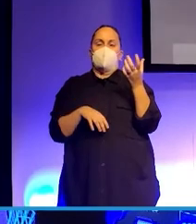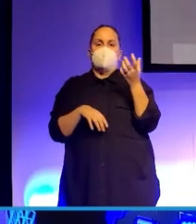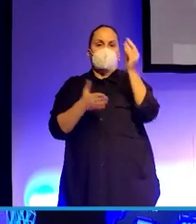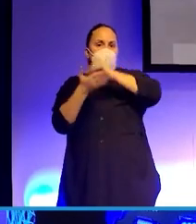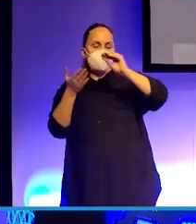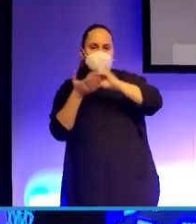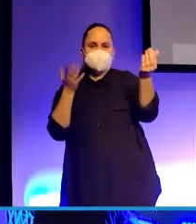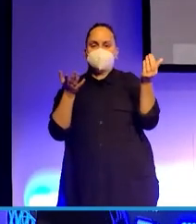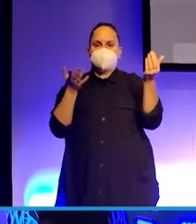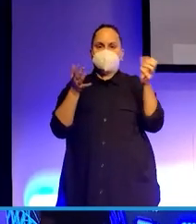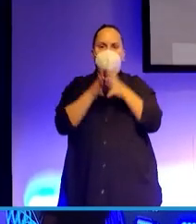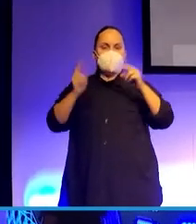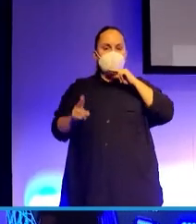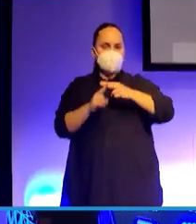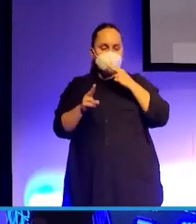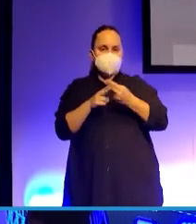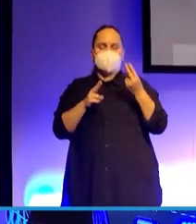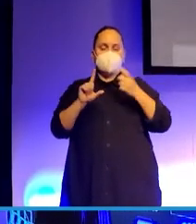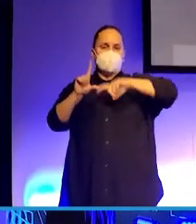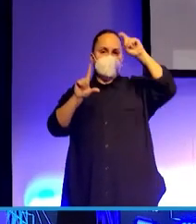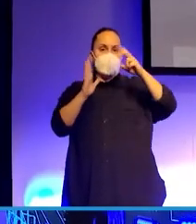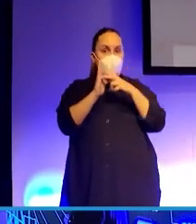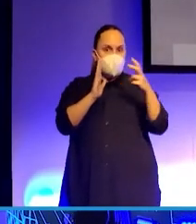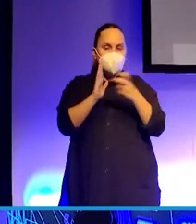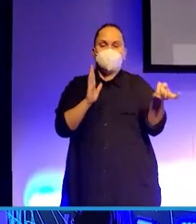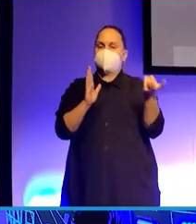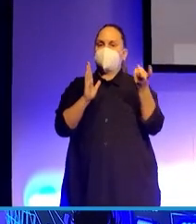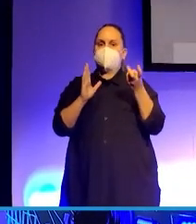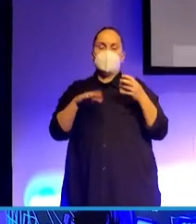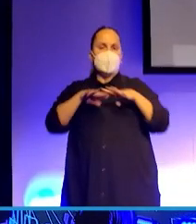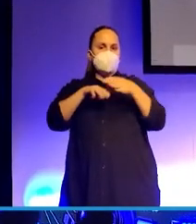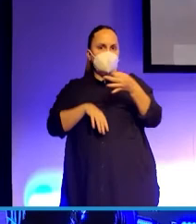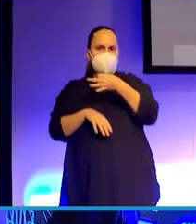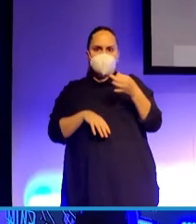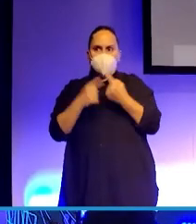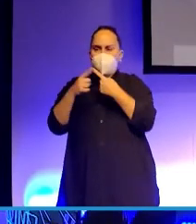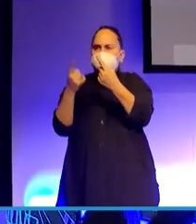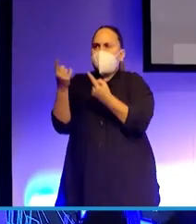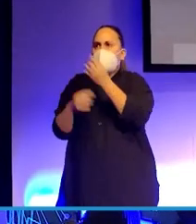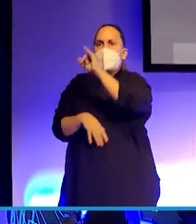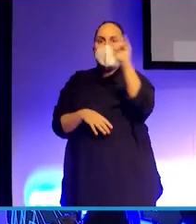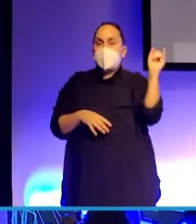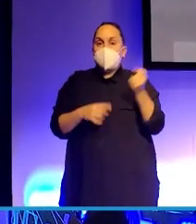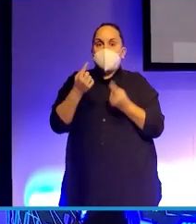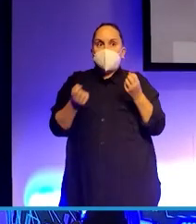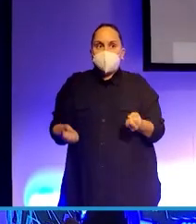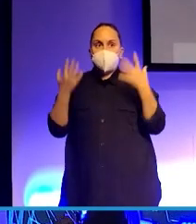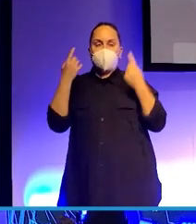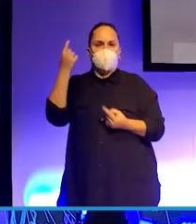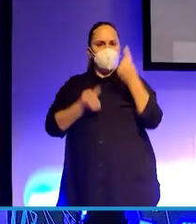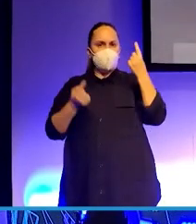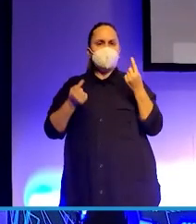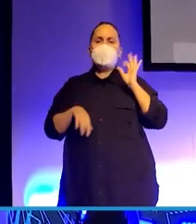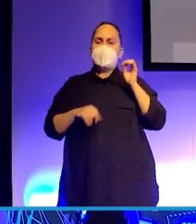criptomonedas y tantas otras cosas que en algún punto se nos escapan. Pero, ¿qué sería de todos estos avances